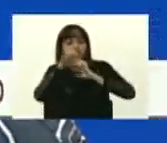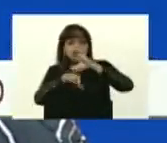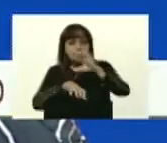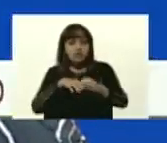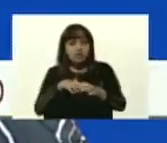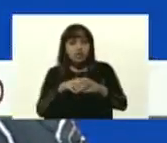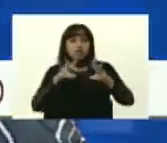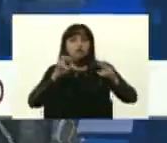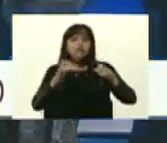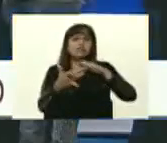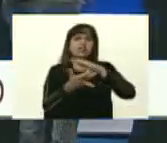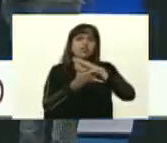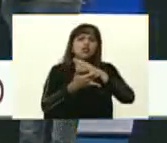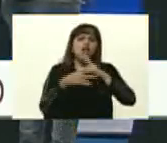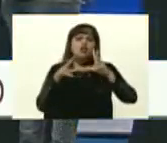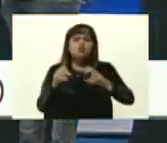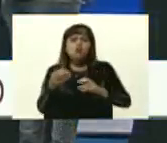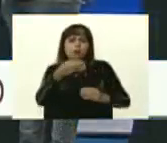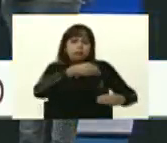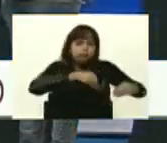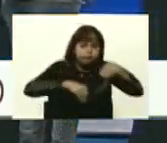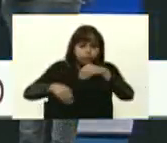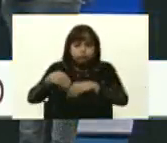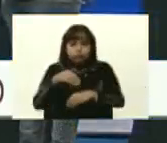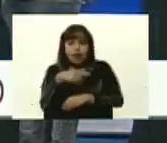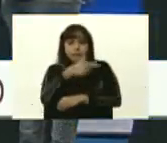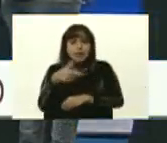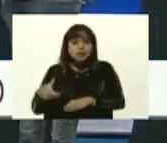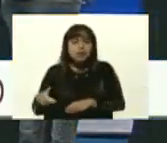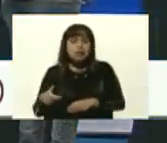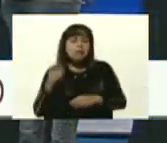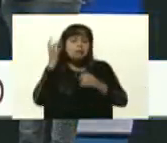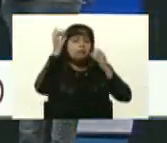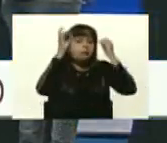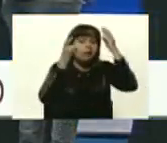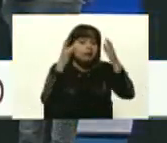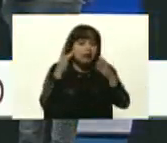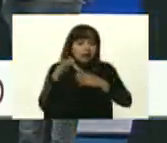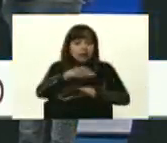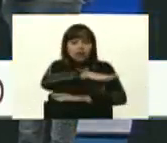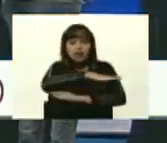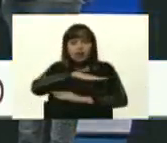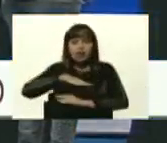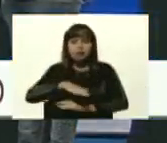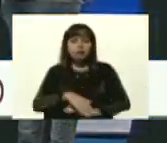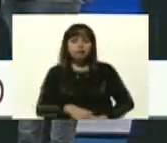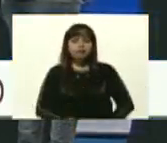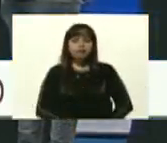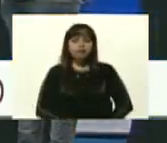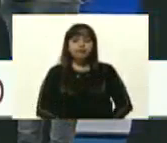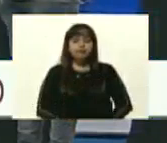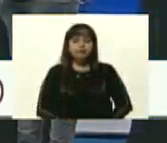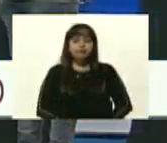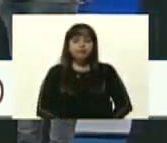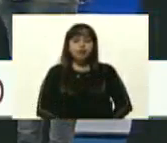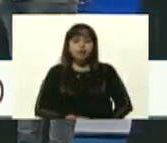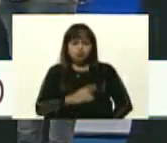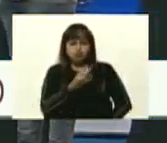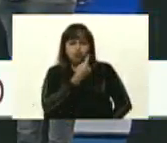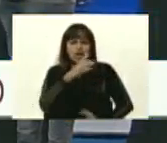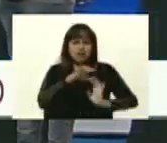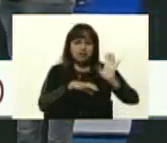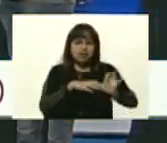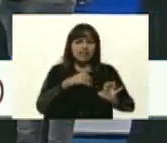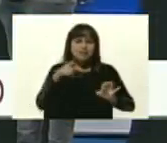tecnologías, nuevas combinaciones, la gente a parir, a inventar en el campo, no solamente para los animales,